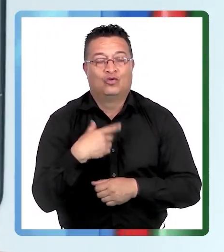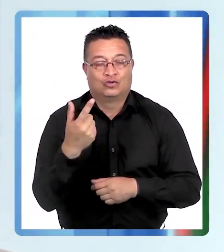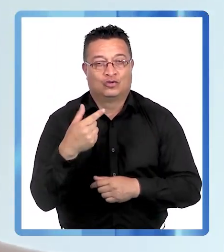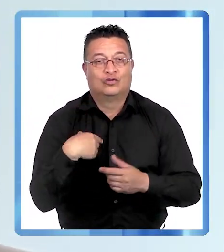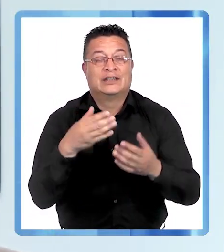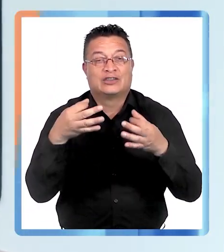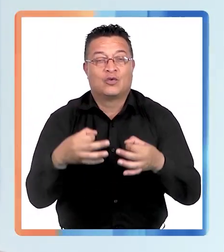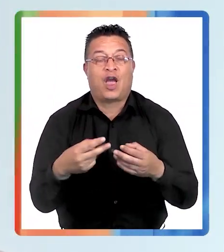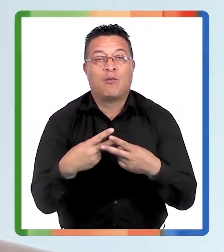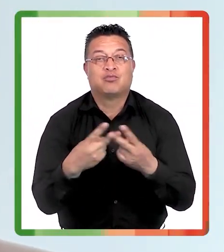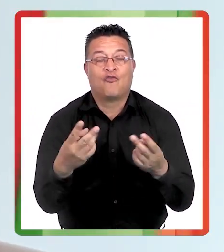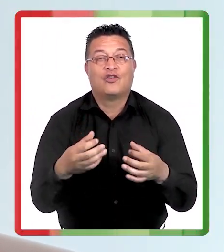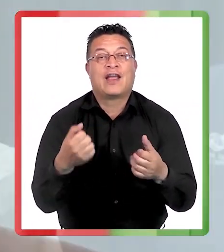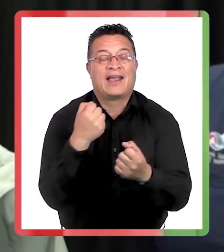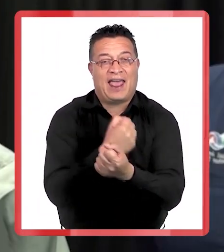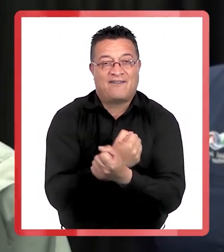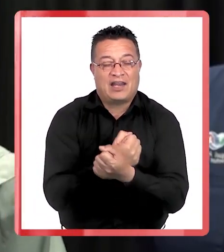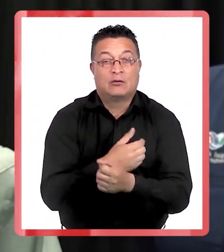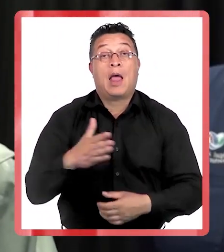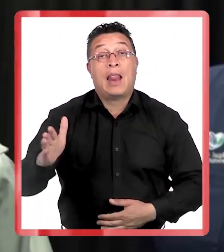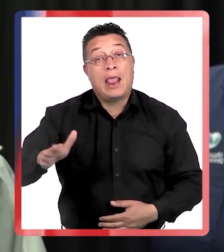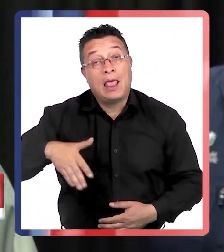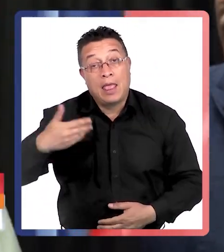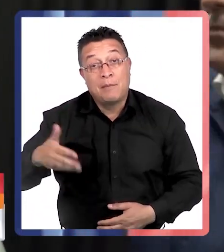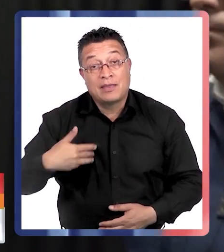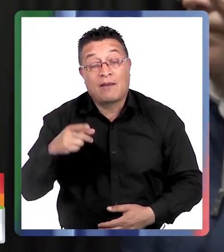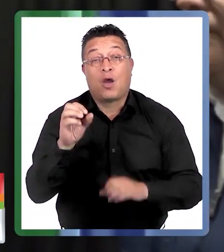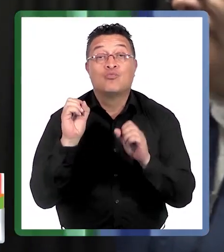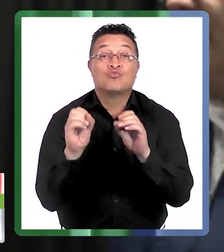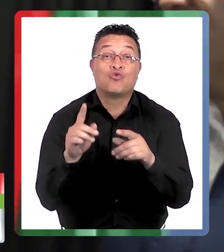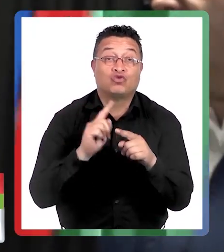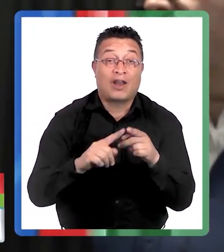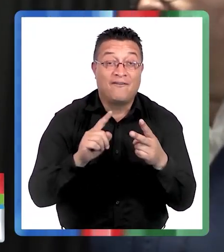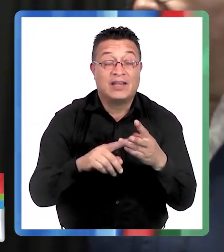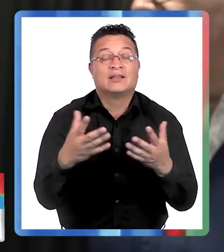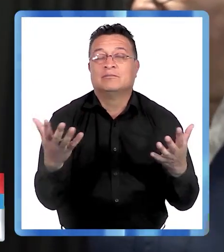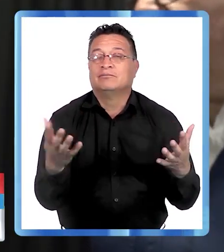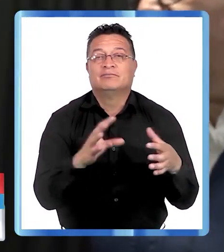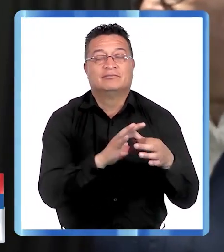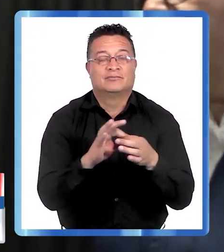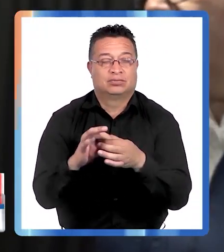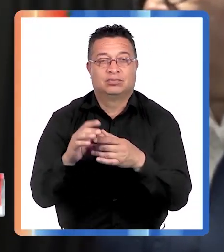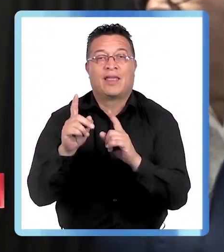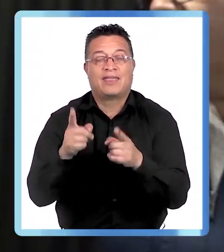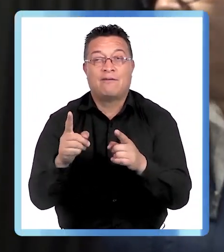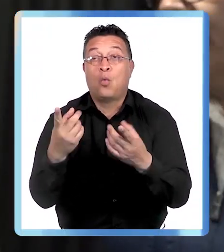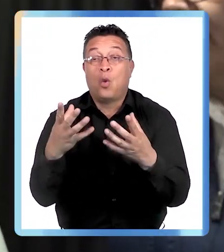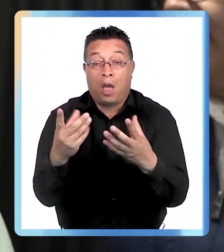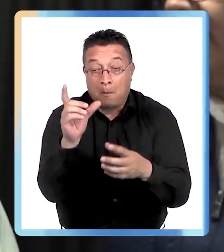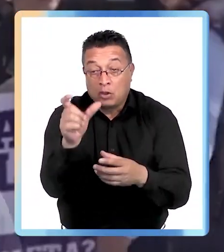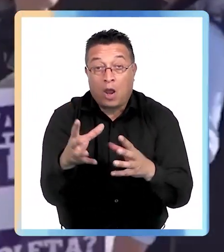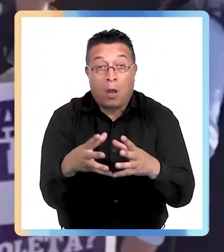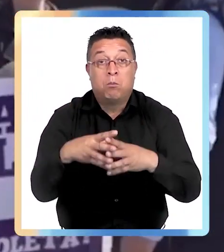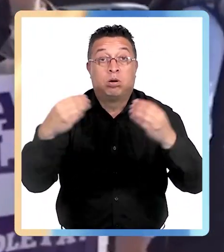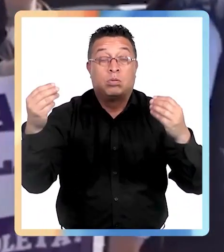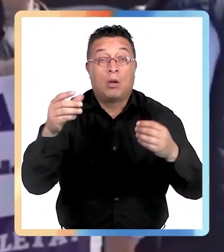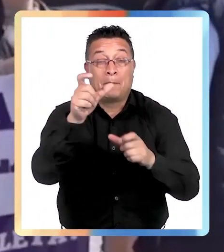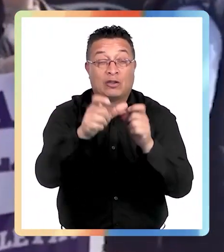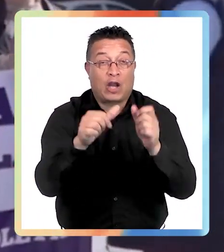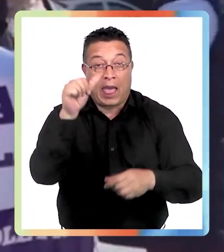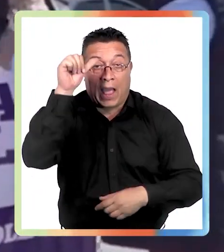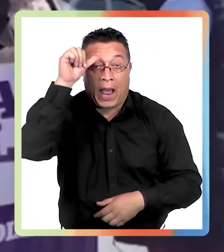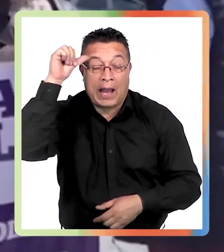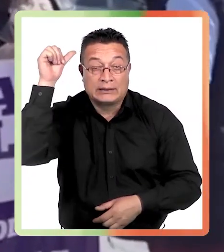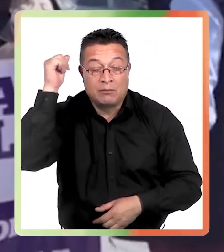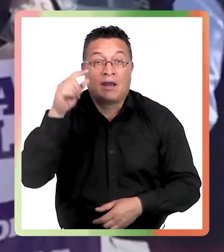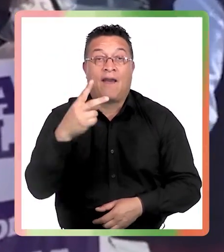pública, con carabineros. Lamentablemente muchas veces pasa de que tiene que desaparecer alguien, en este caso con Alzheimer, como el caso de la